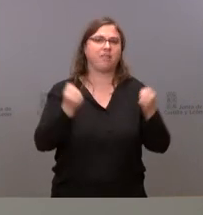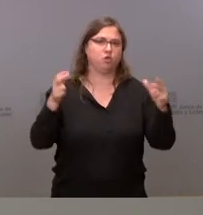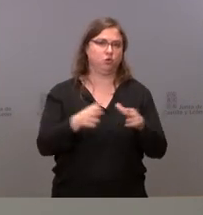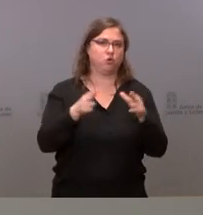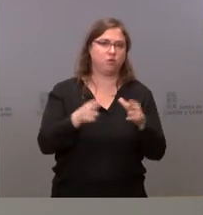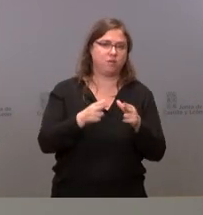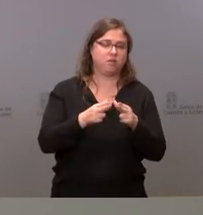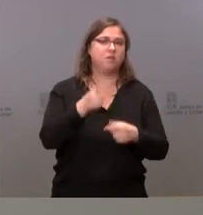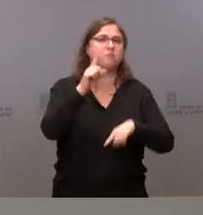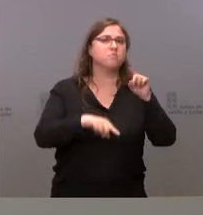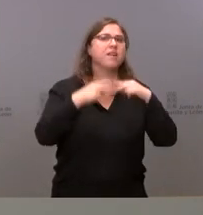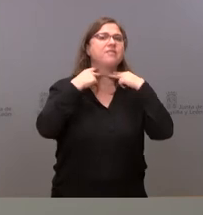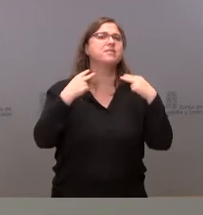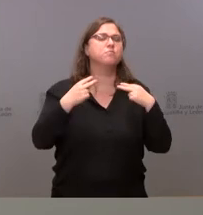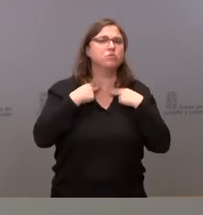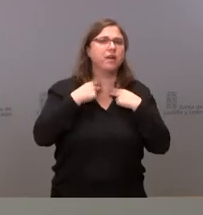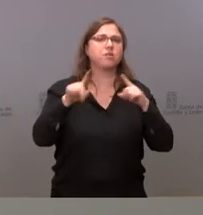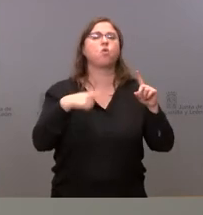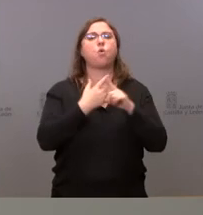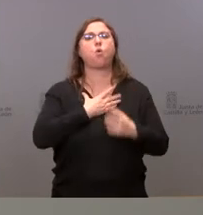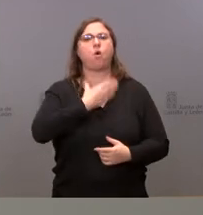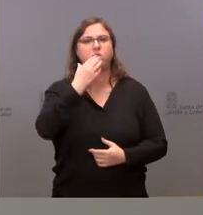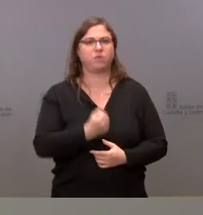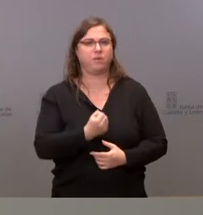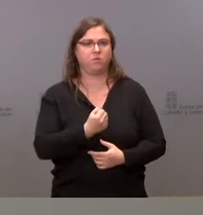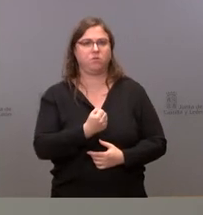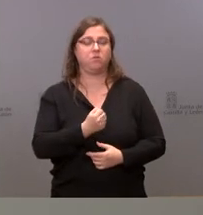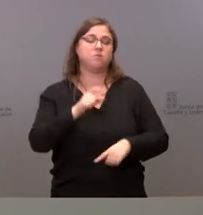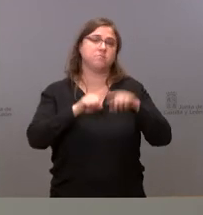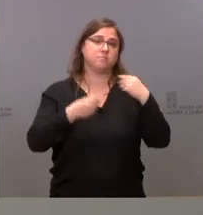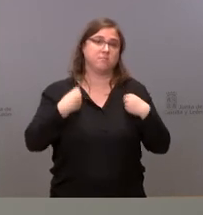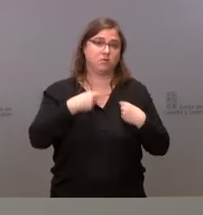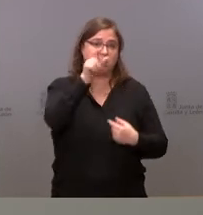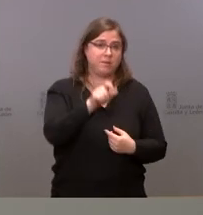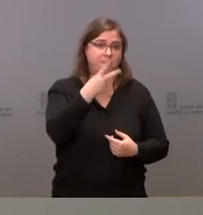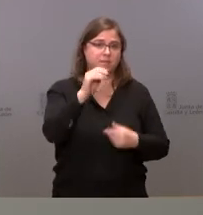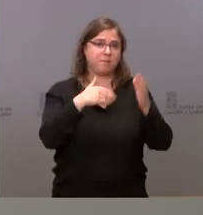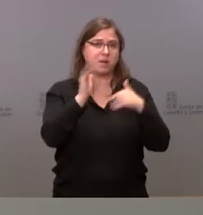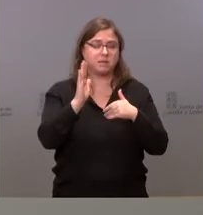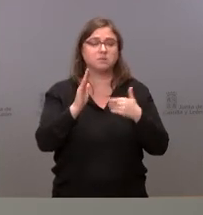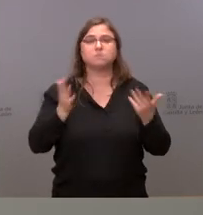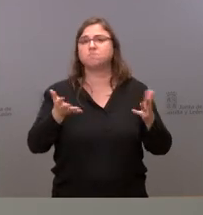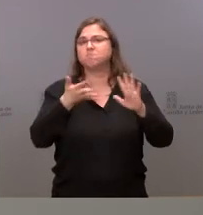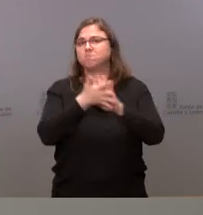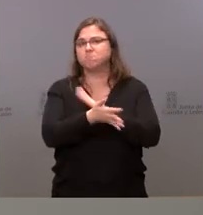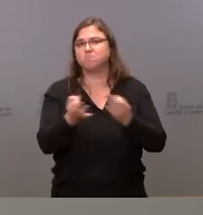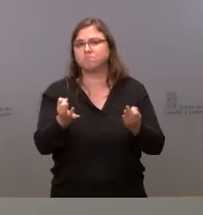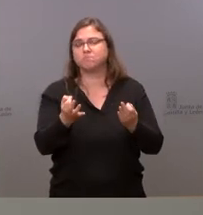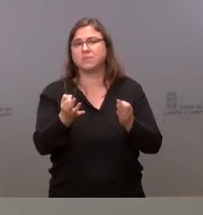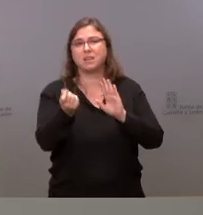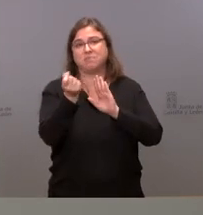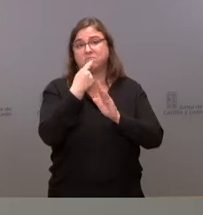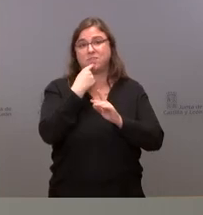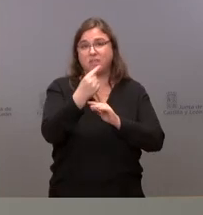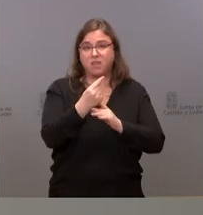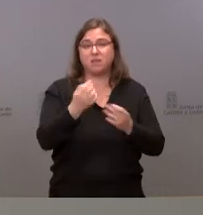de las diputaciones provinciales o de los ayuntamientos de más de 20.000 habitantes con lo cual el indicar